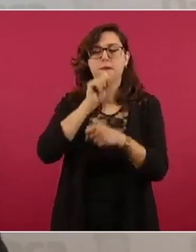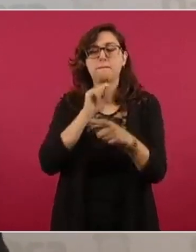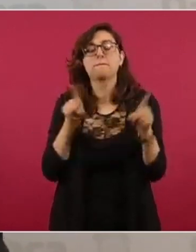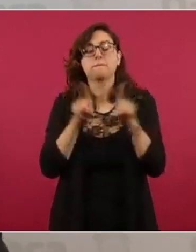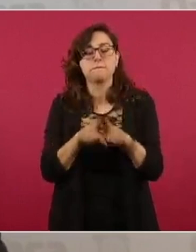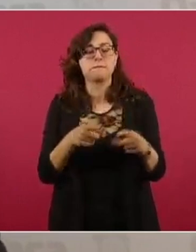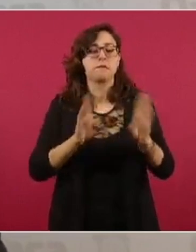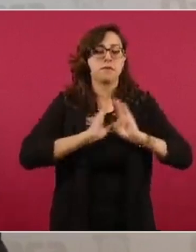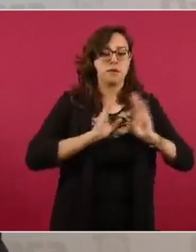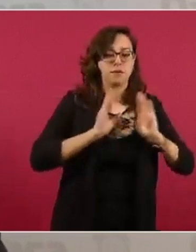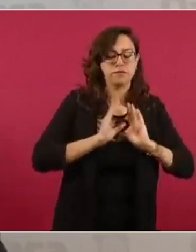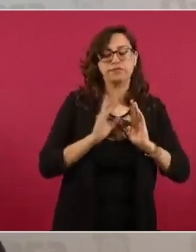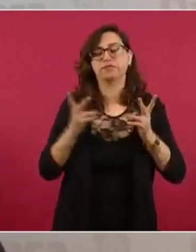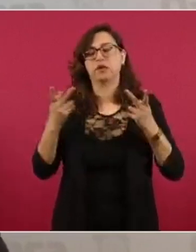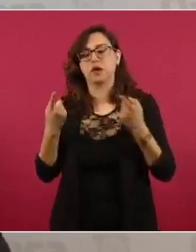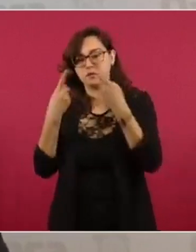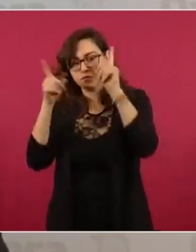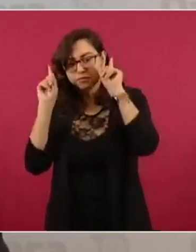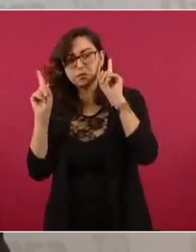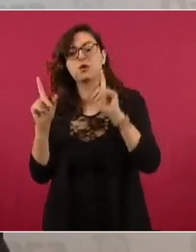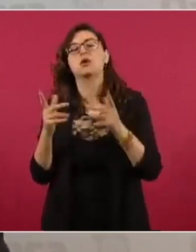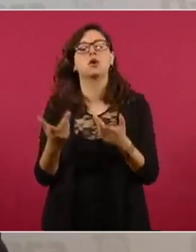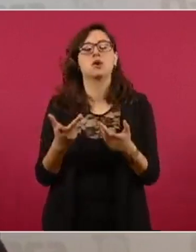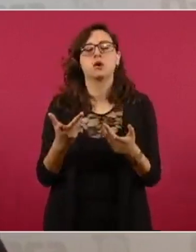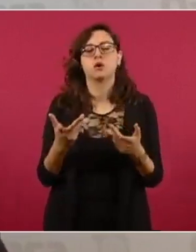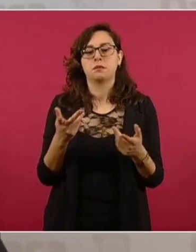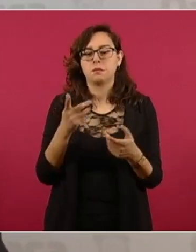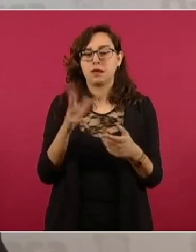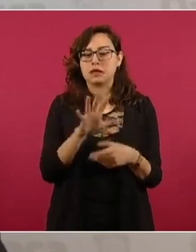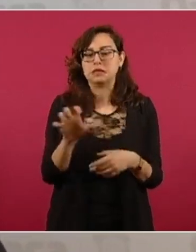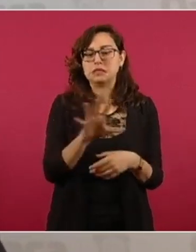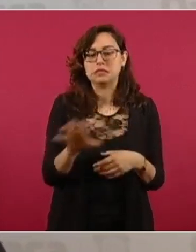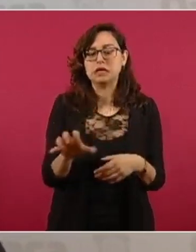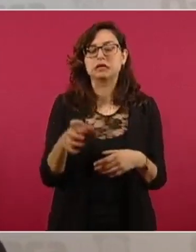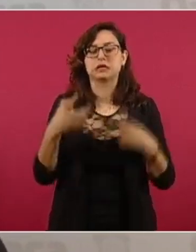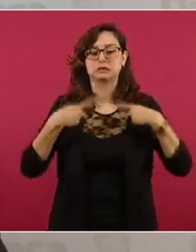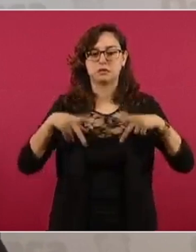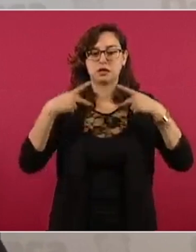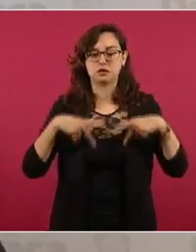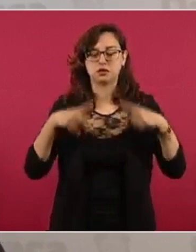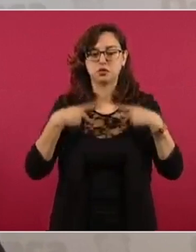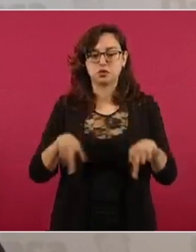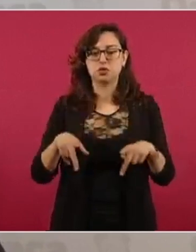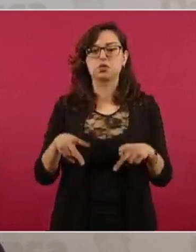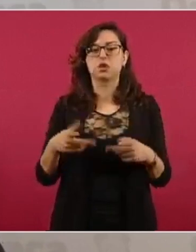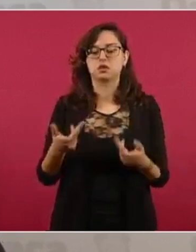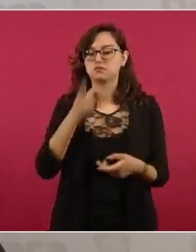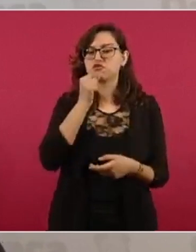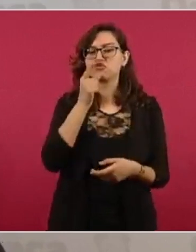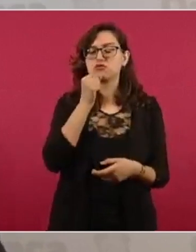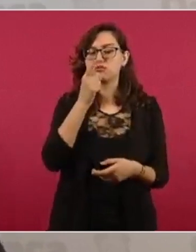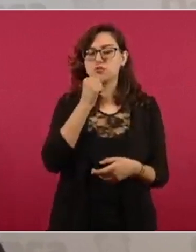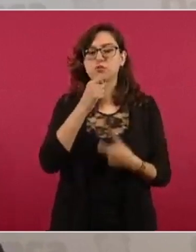también se tiene más de 1.500 personas. Se han incorporado también más de 500 efectivos de las fuerzas del orden y más de